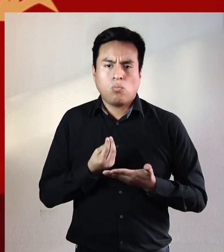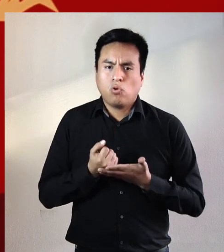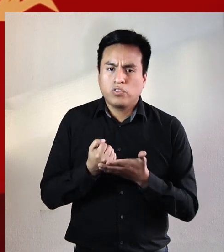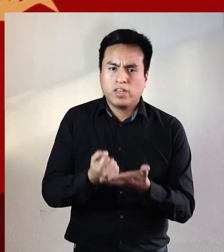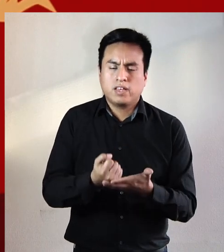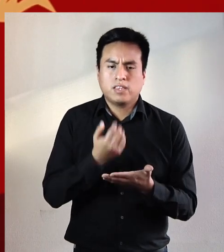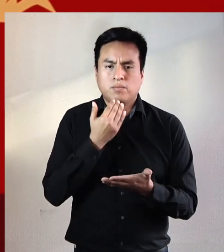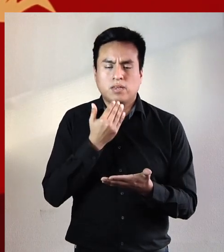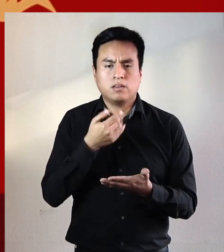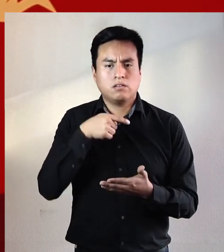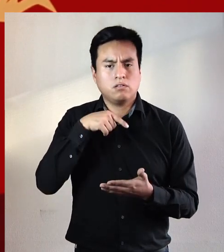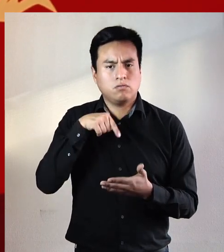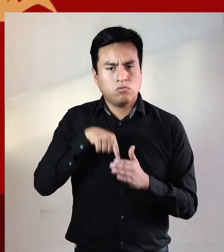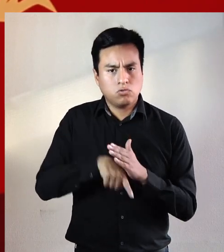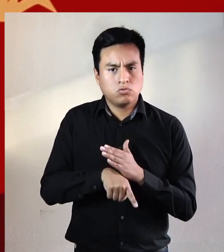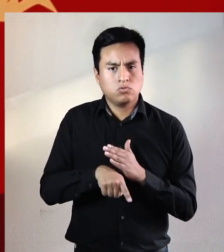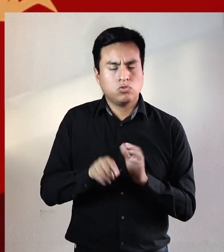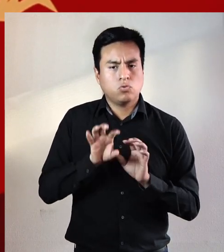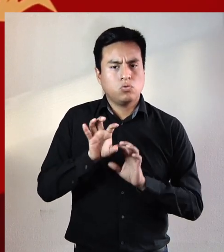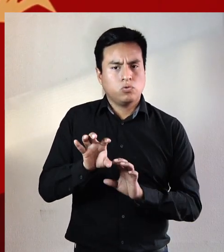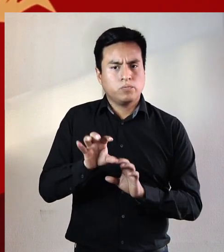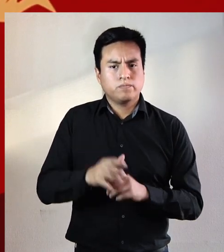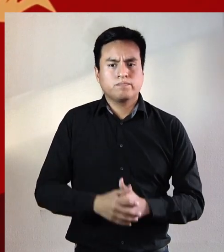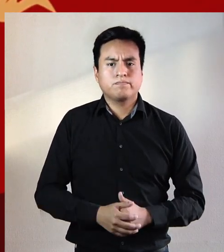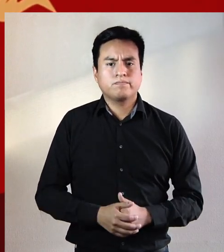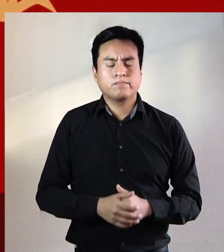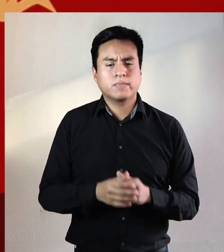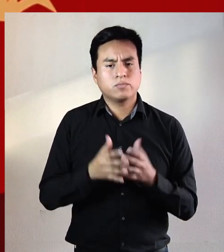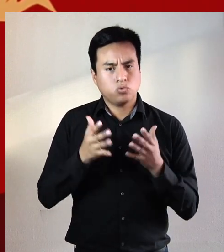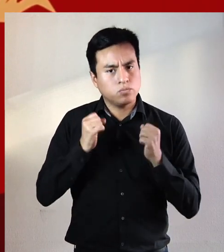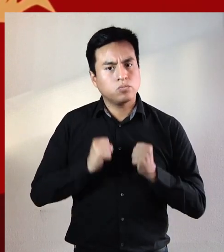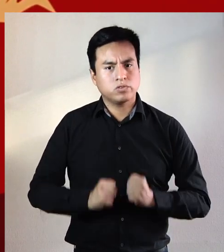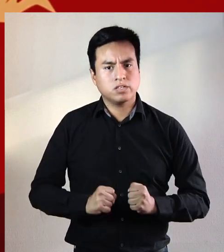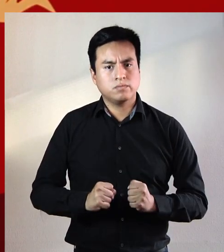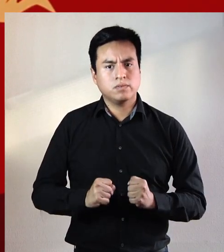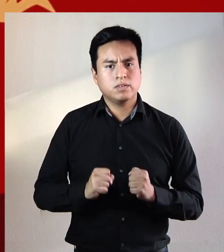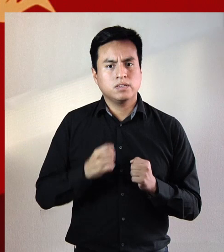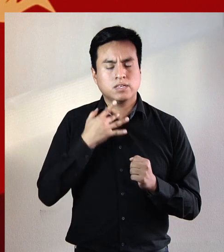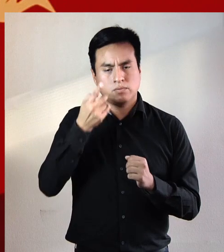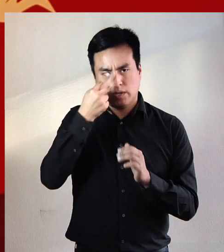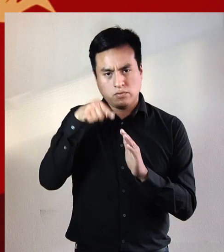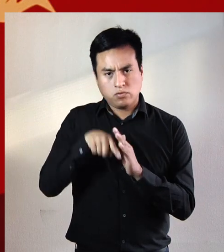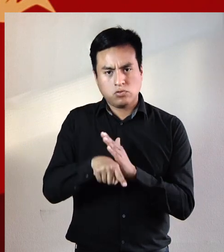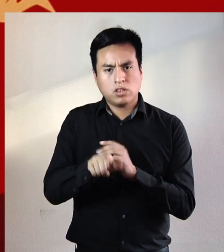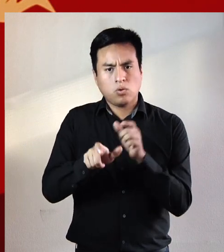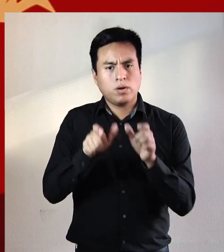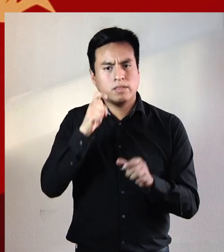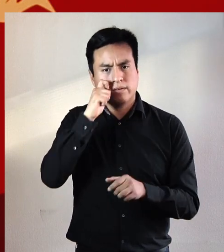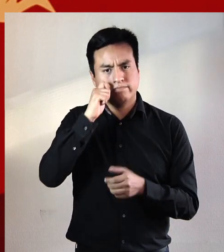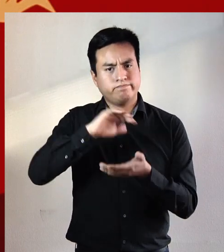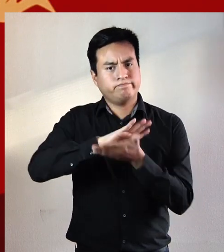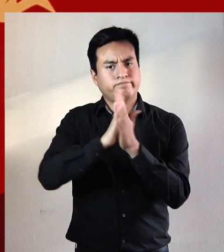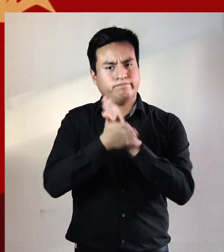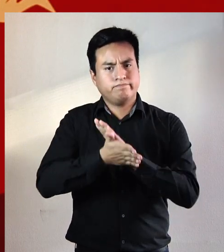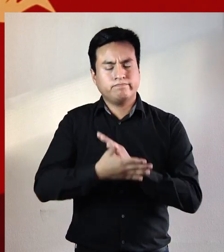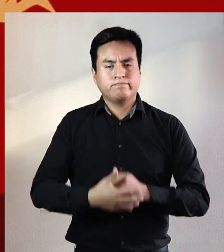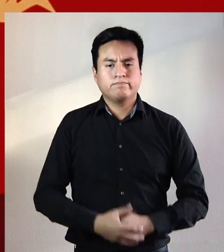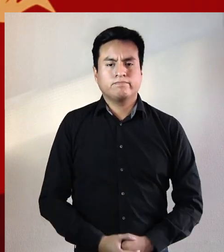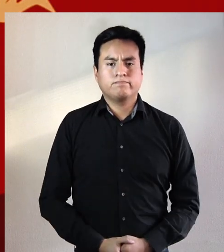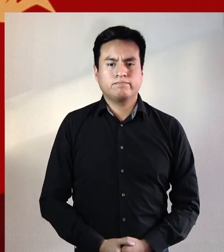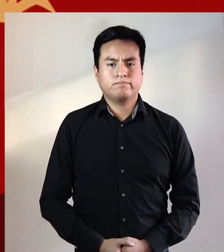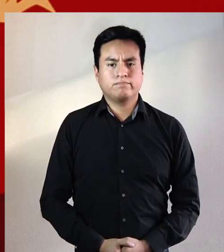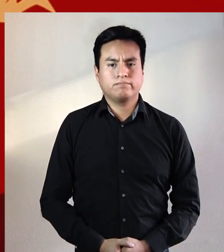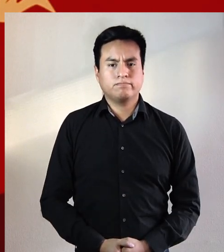nuestra bondad pero también al fondo de nuestro odio es muy posible que estemos llegando al fondo de la humanidad entera